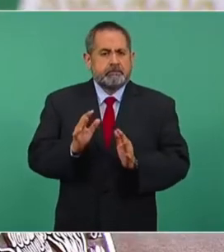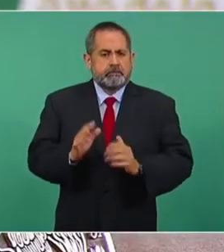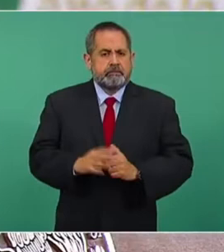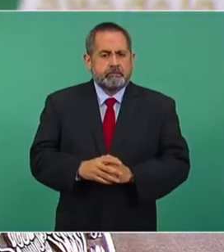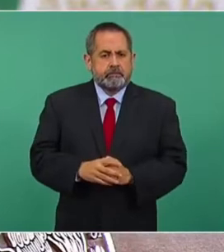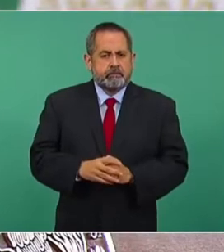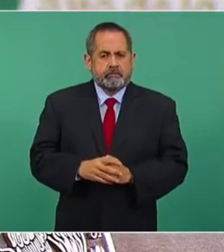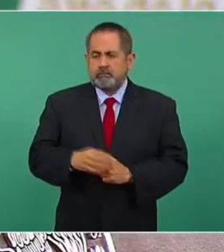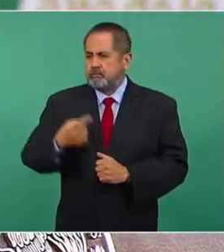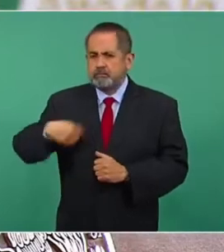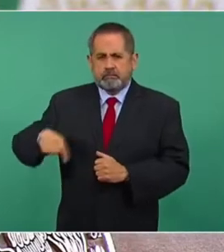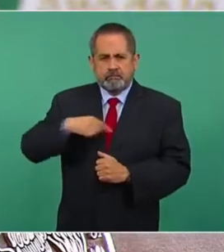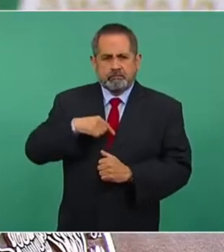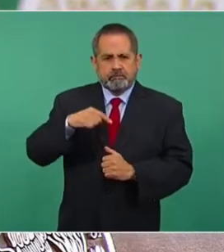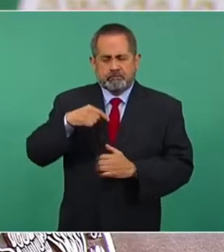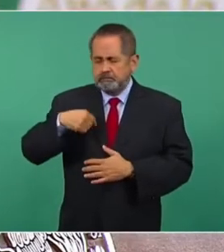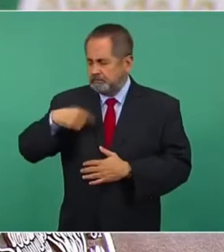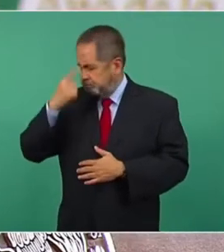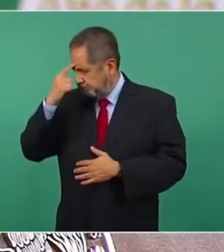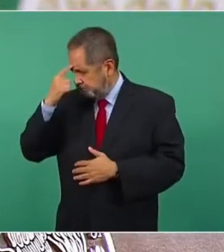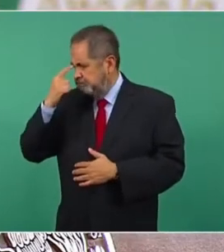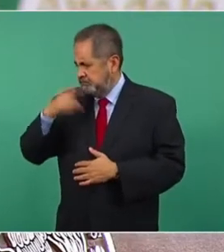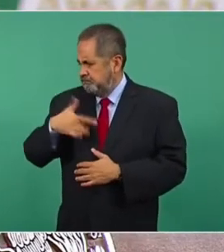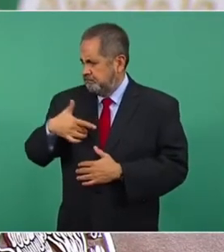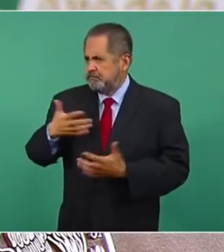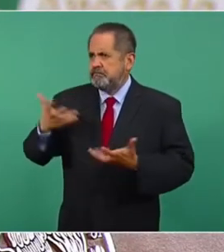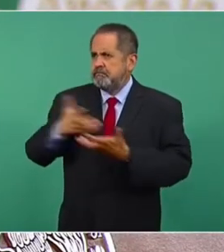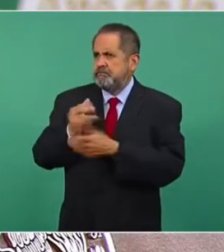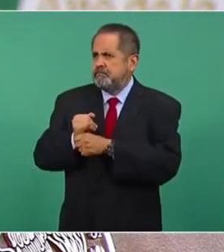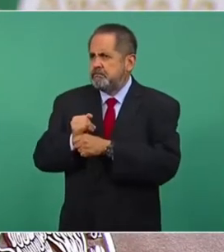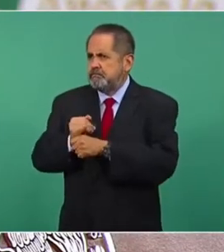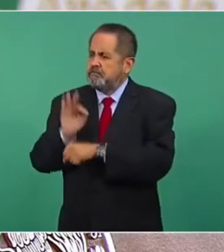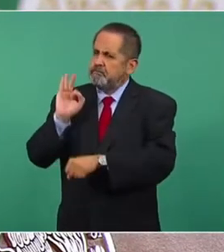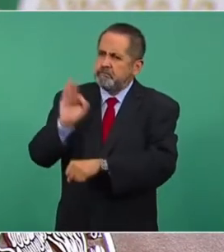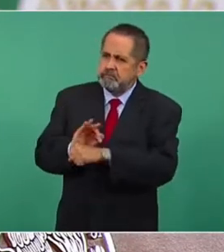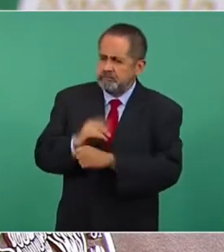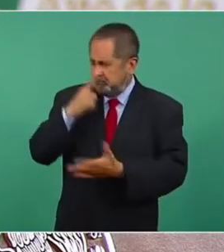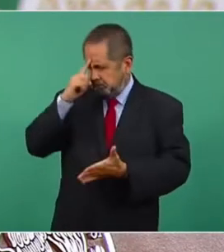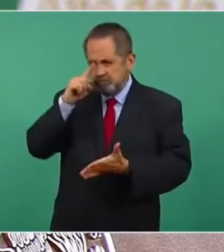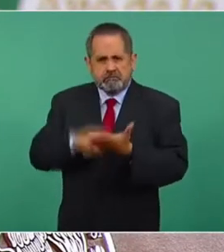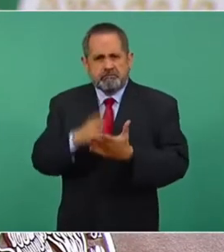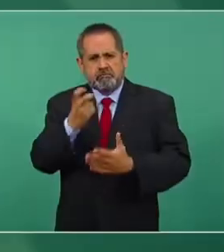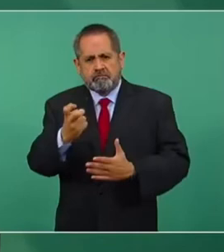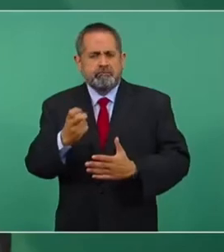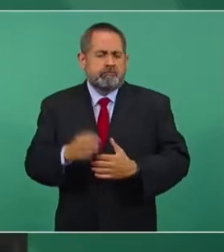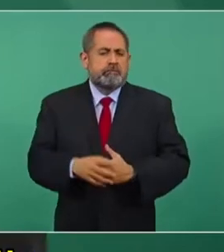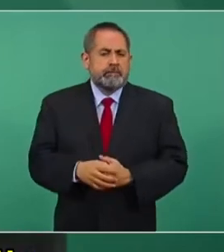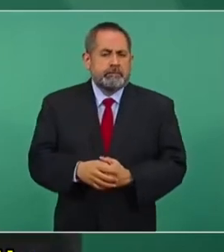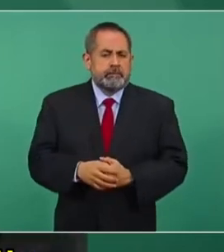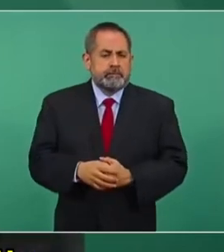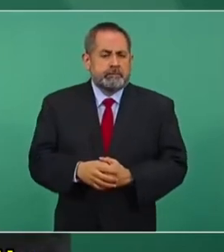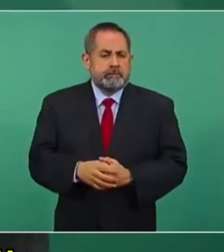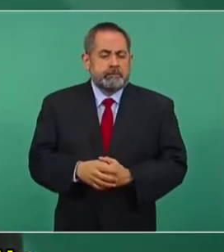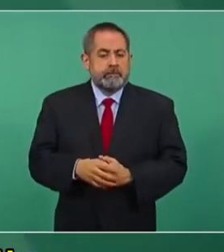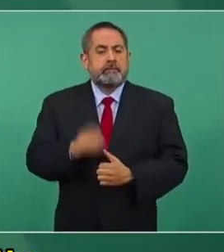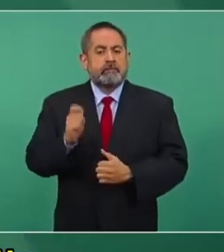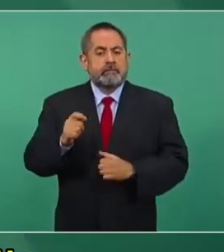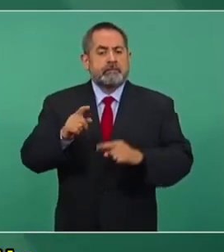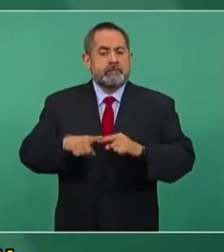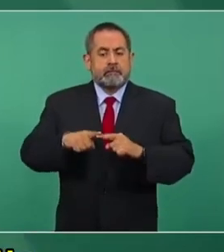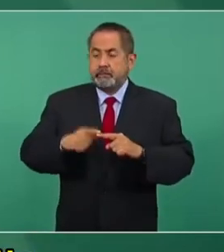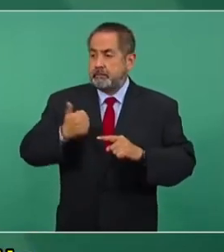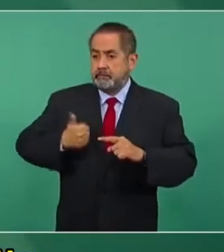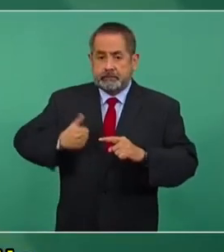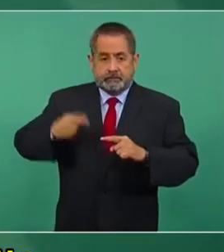Creemos en lo que hacemos, esto sí, profundamente. Cada vez que